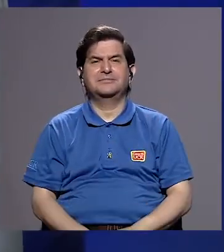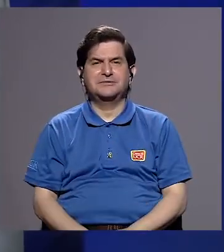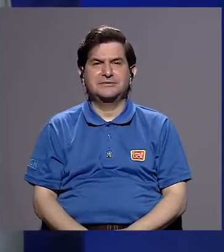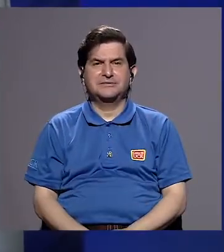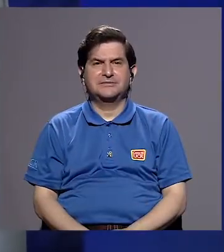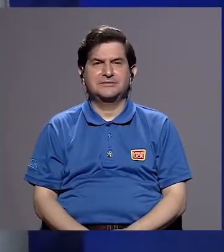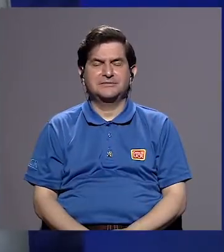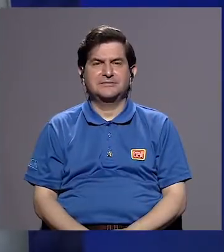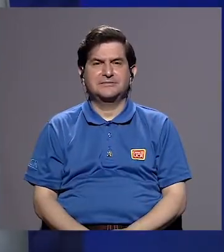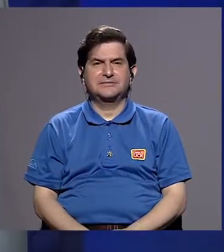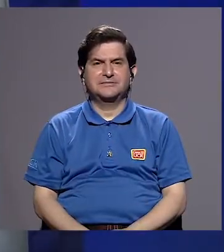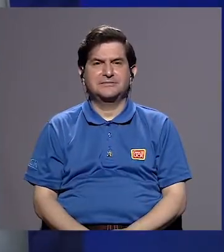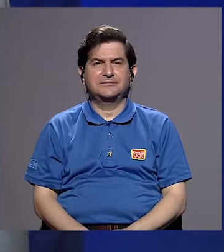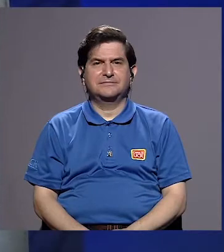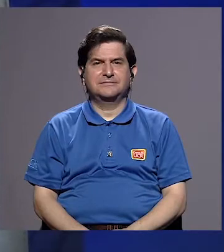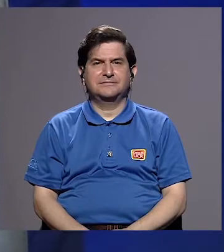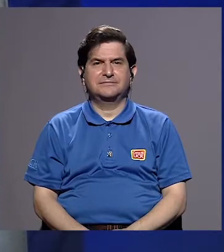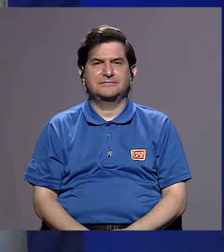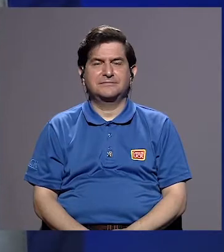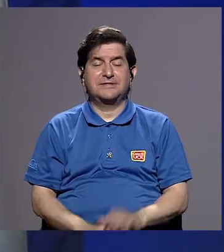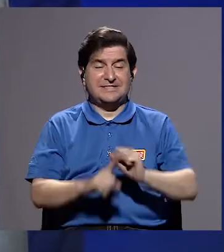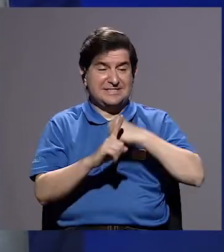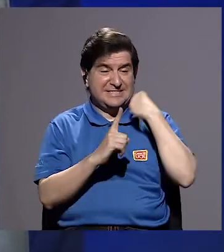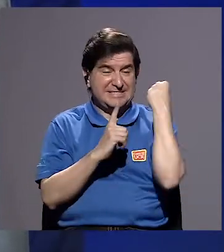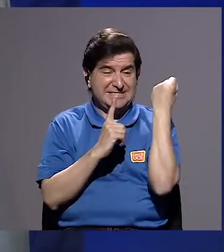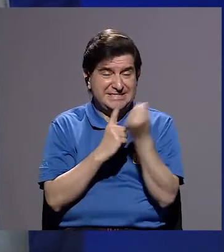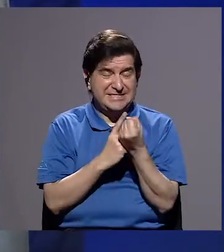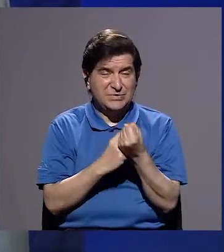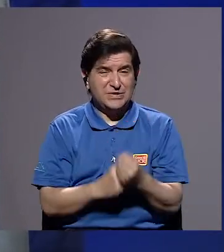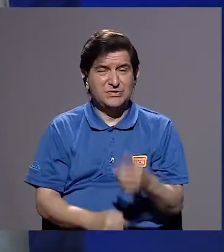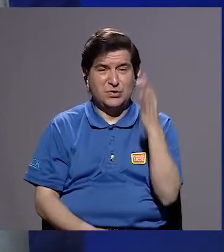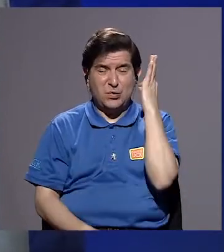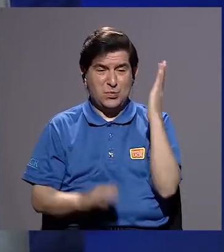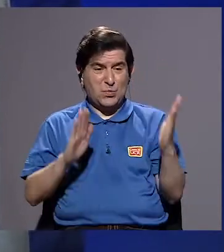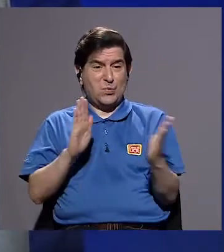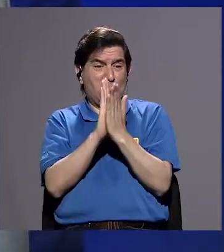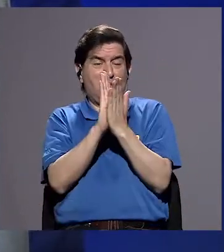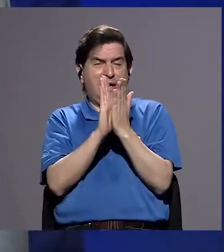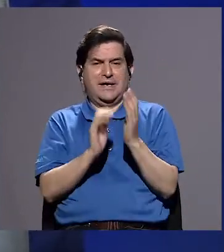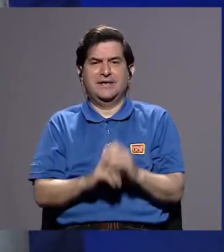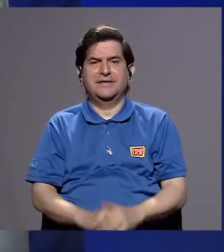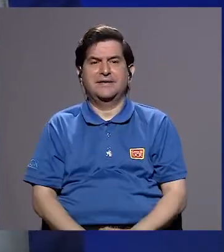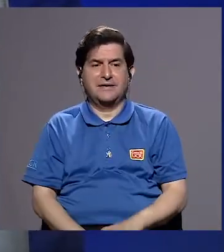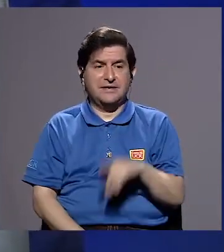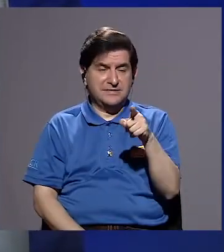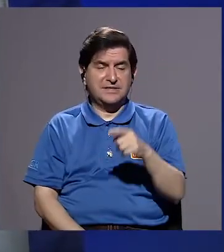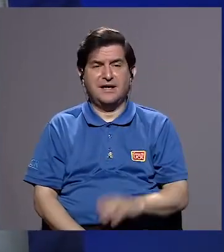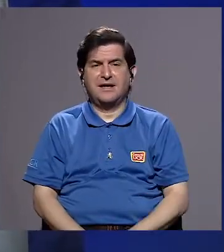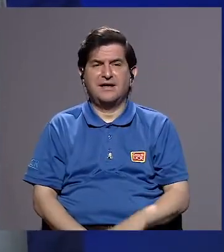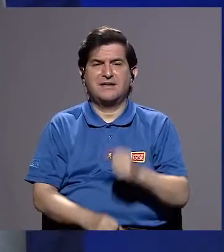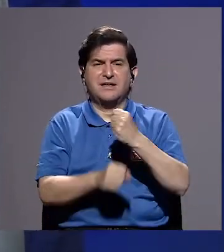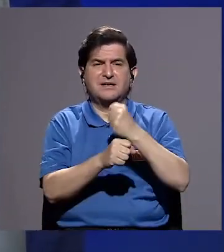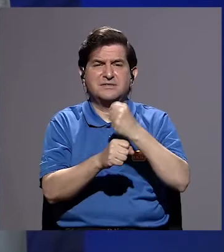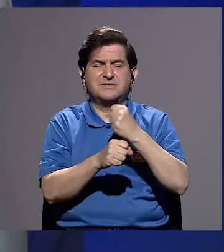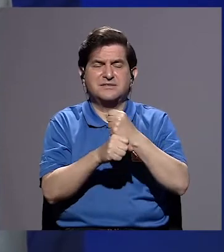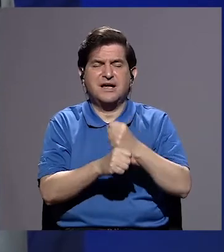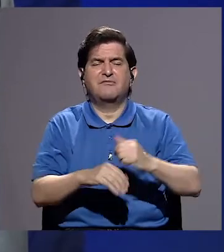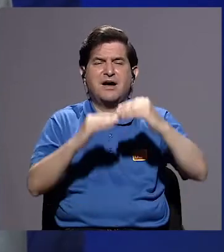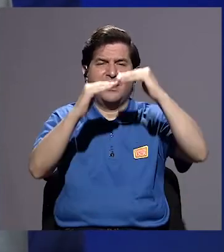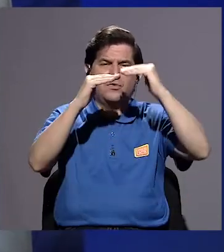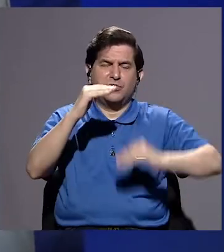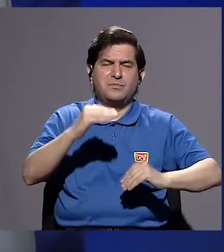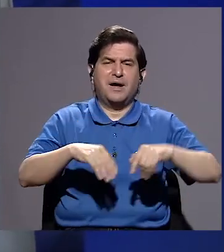una de las grandes situaciones que enfrentan las mujeres es que ocupan los puestos